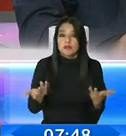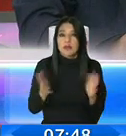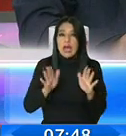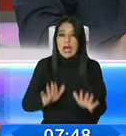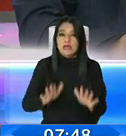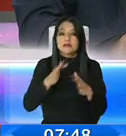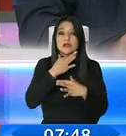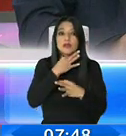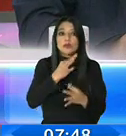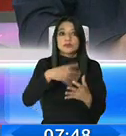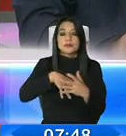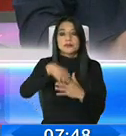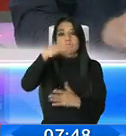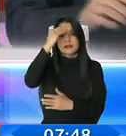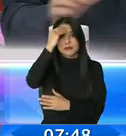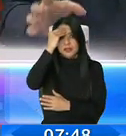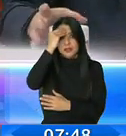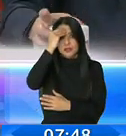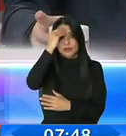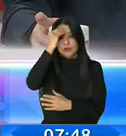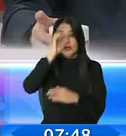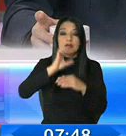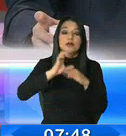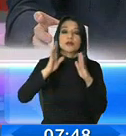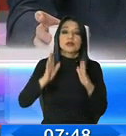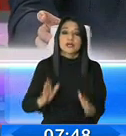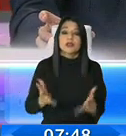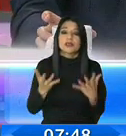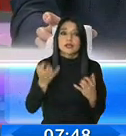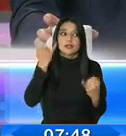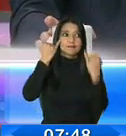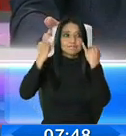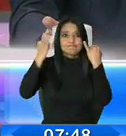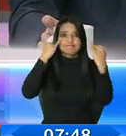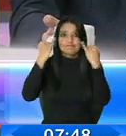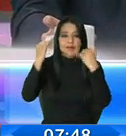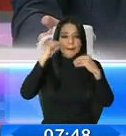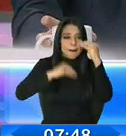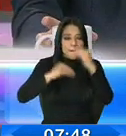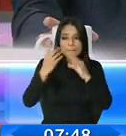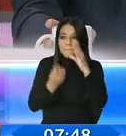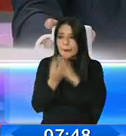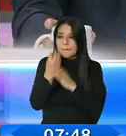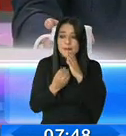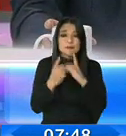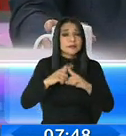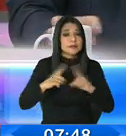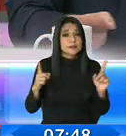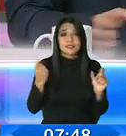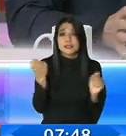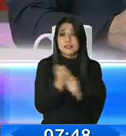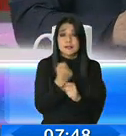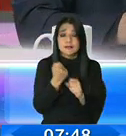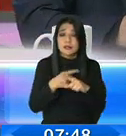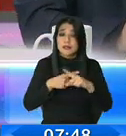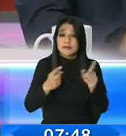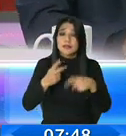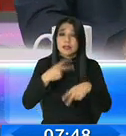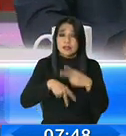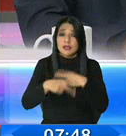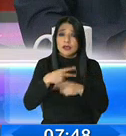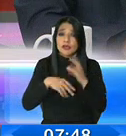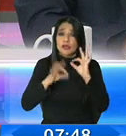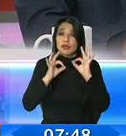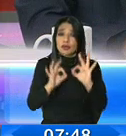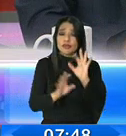emprendedora, el ecuatoriano tiene naturaleza de crear. Y créanmelo, que ha habido muchísimos empleos y muchos negocios que